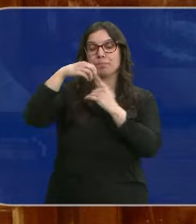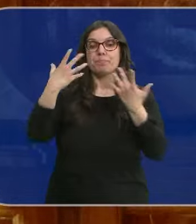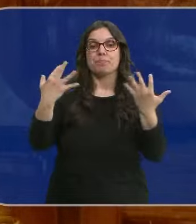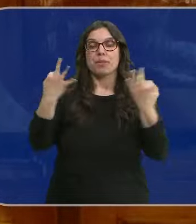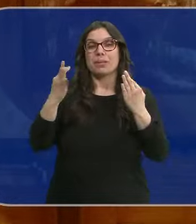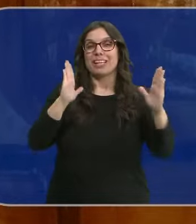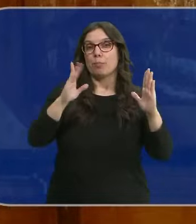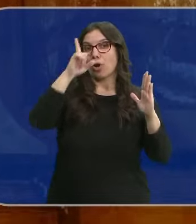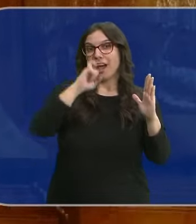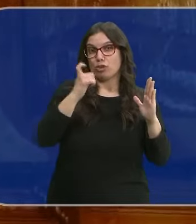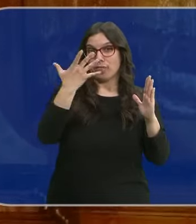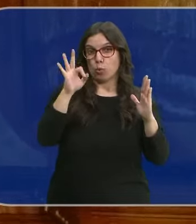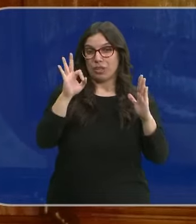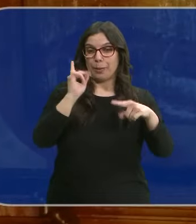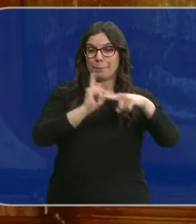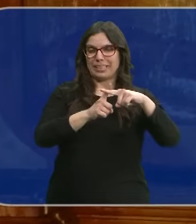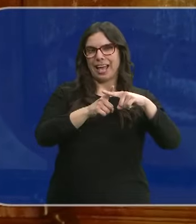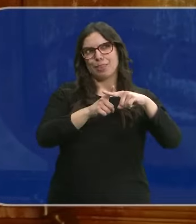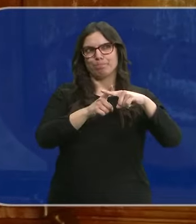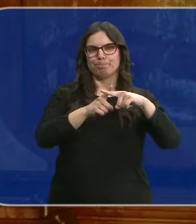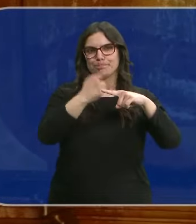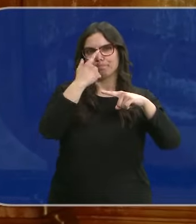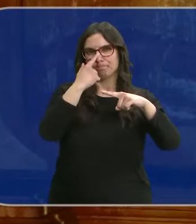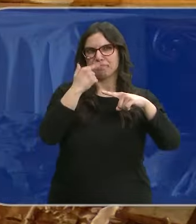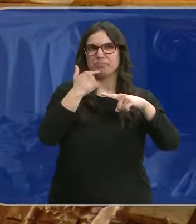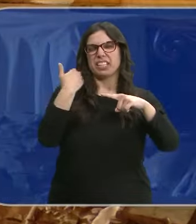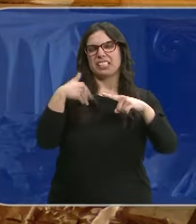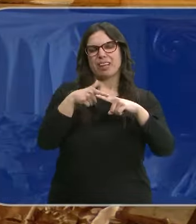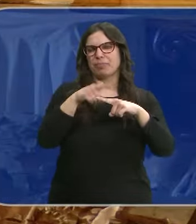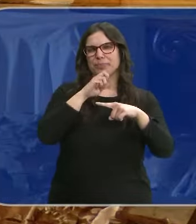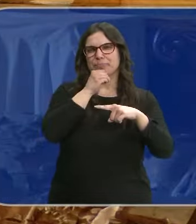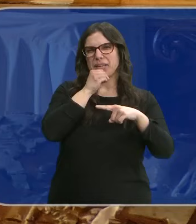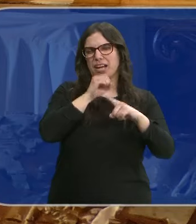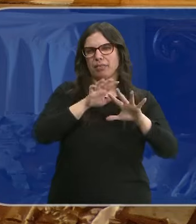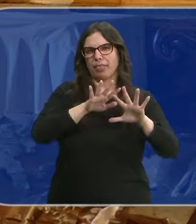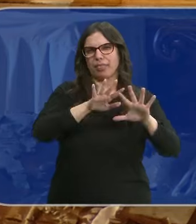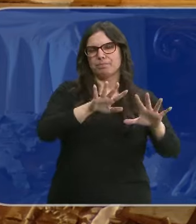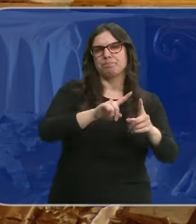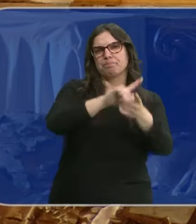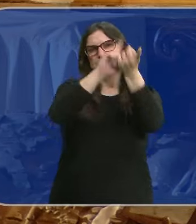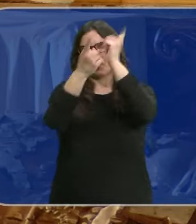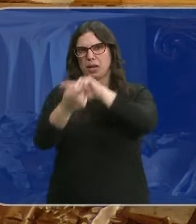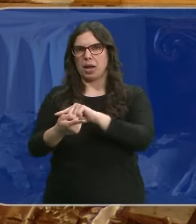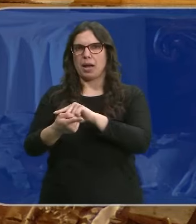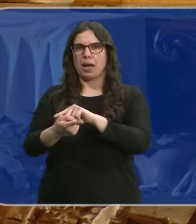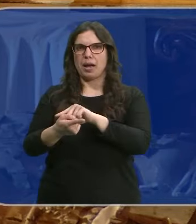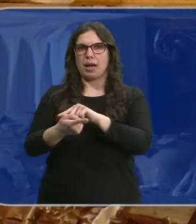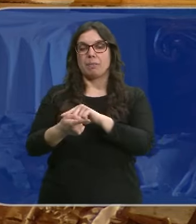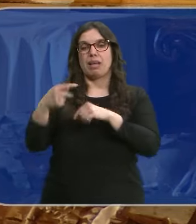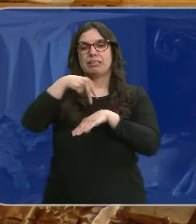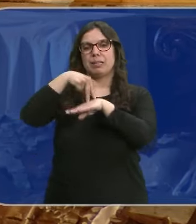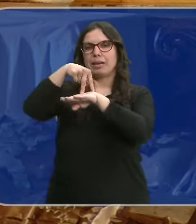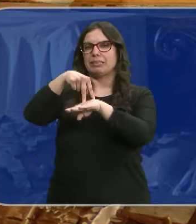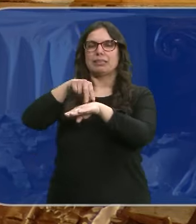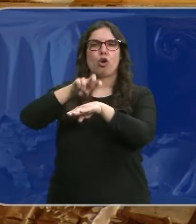Pero en la mitad de los años 50 pues decidió que la talla ya estaba bastante deteriorada y decidió cambiar ese pasaje de la pasión en la